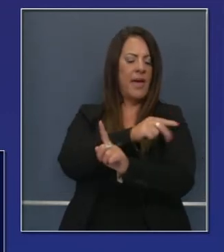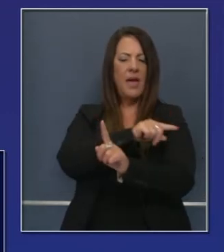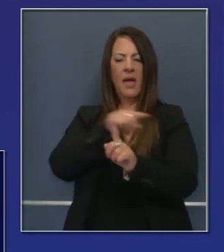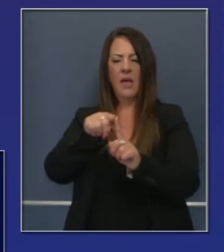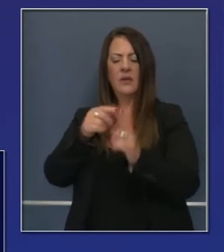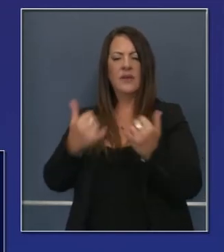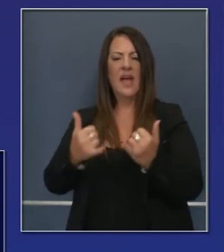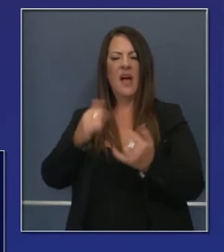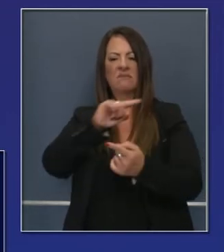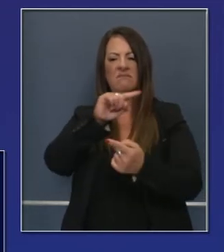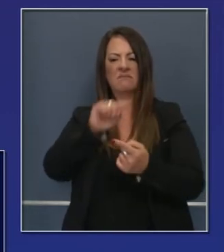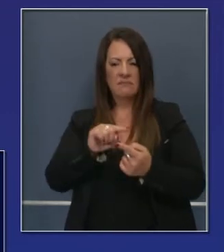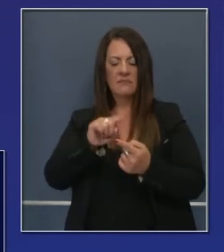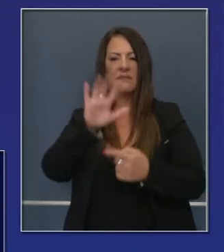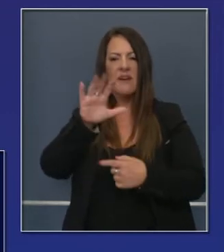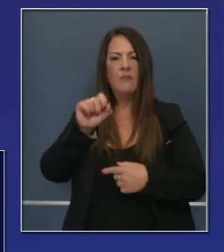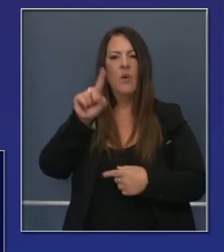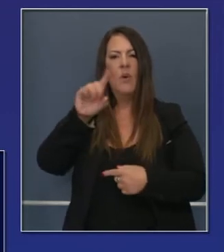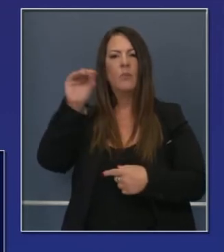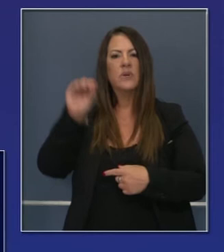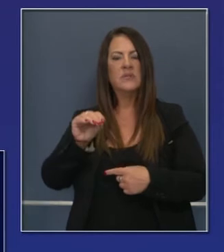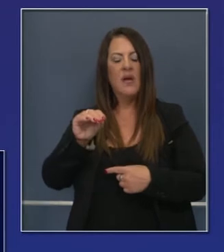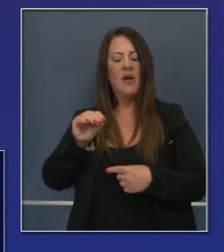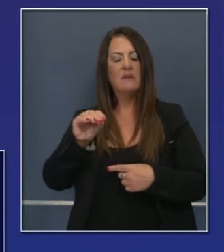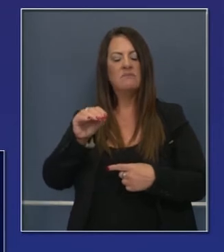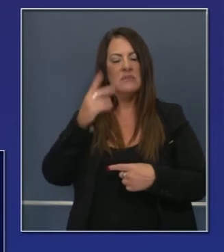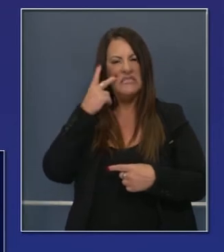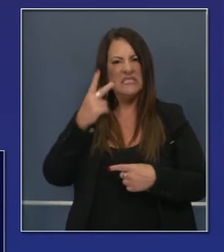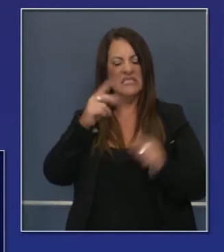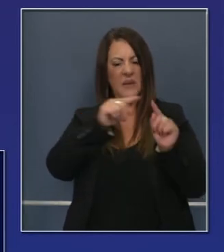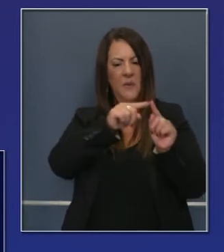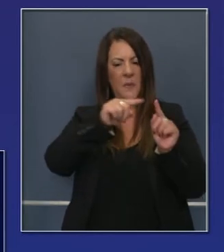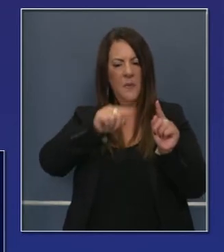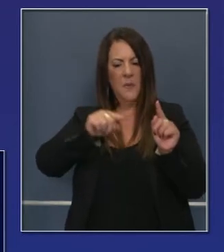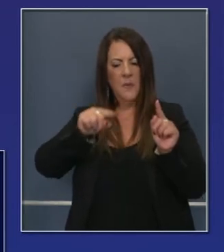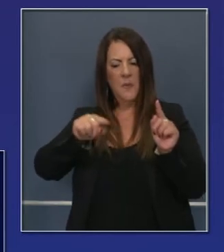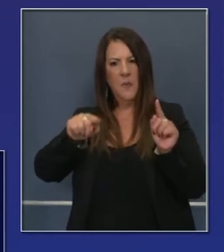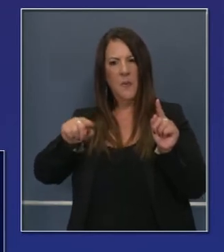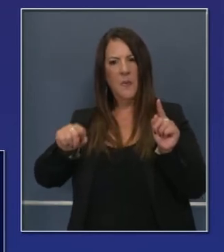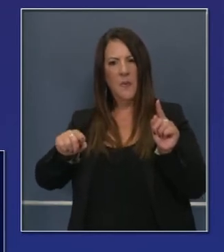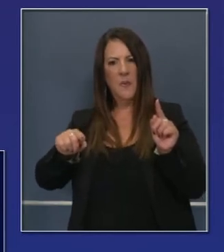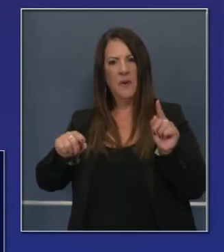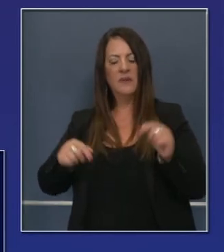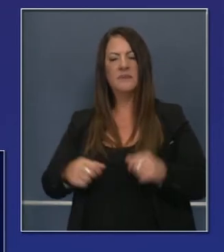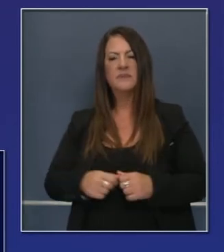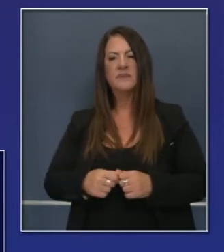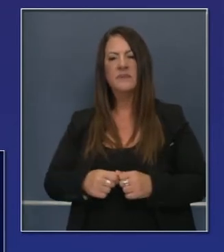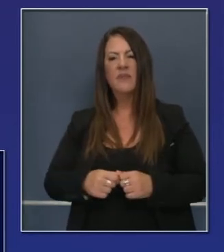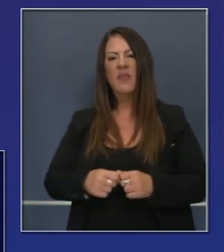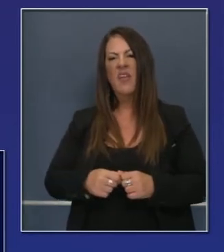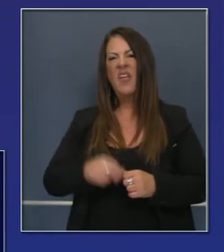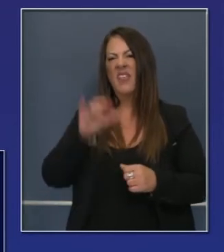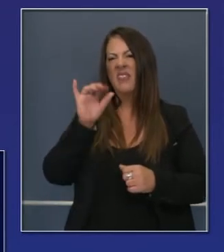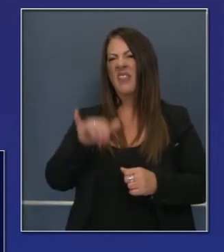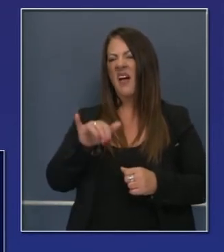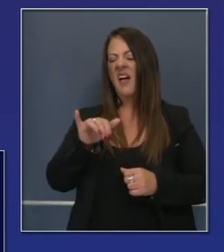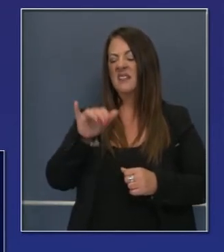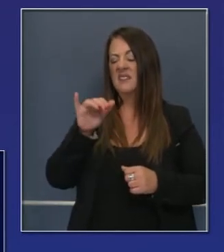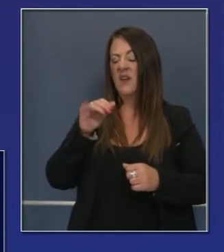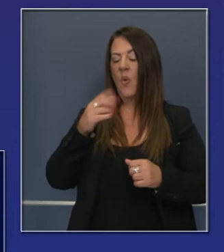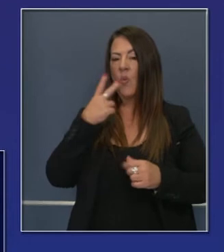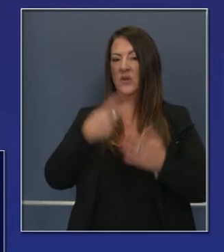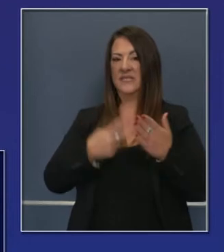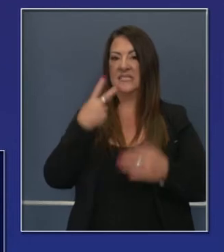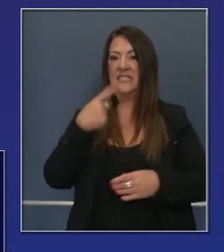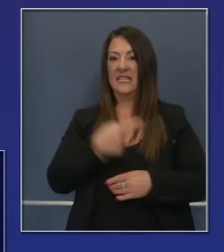a cinco punto uno por ciento en el estado de California. Lo interesante y creo que es importante es que